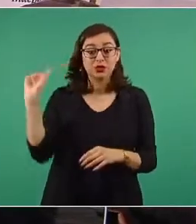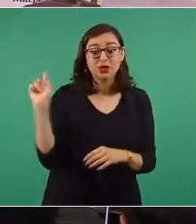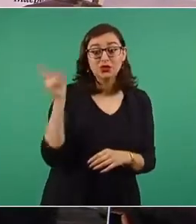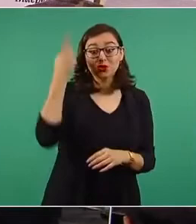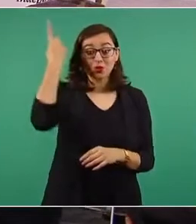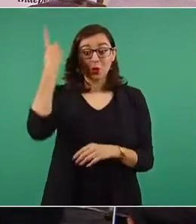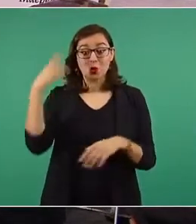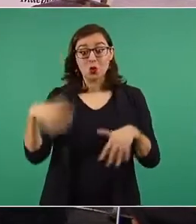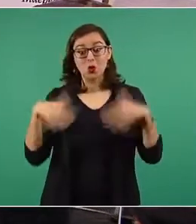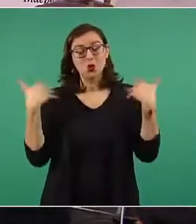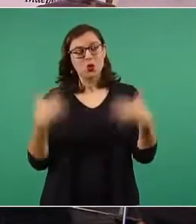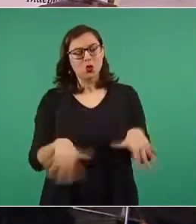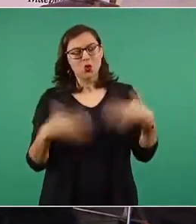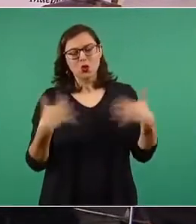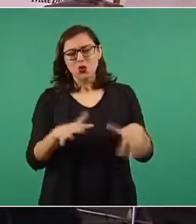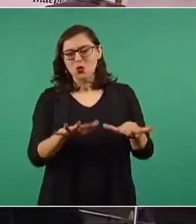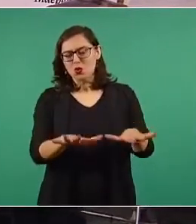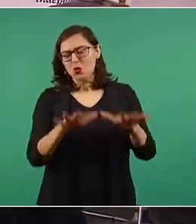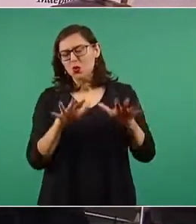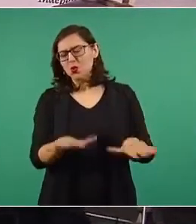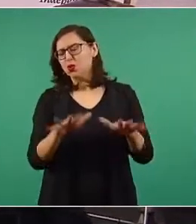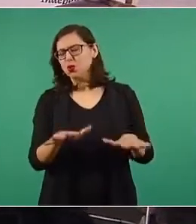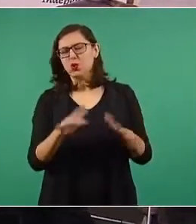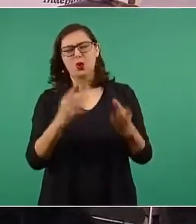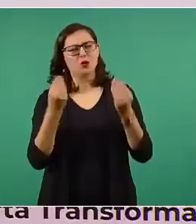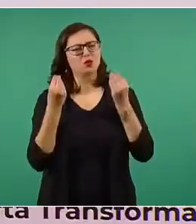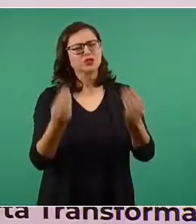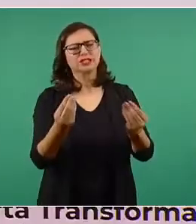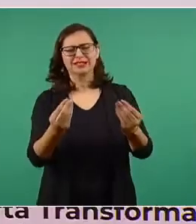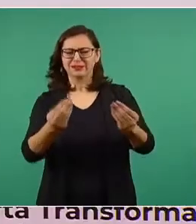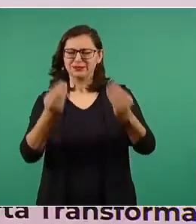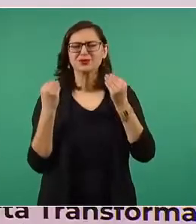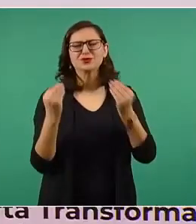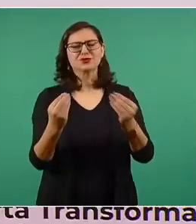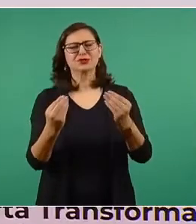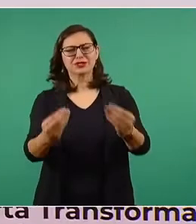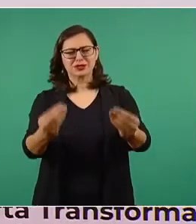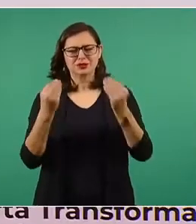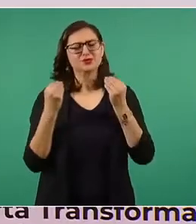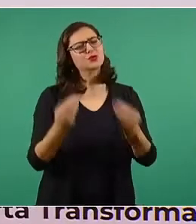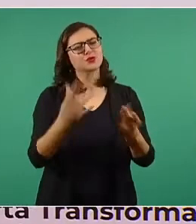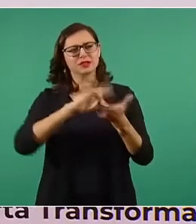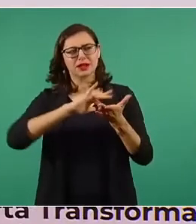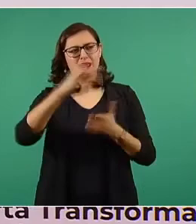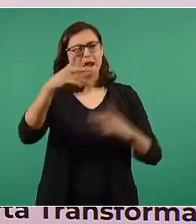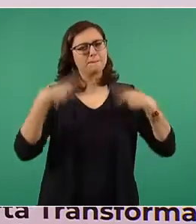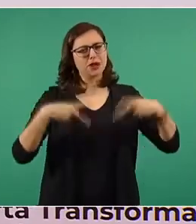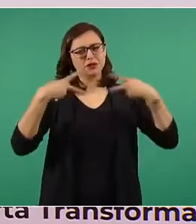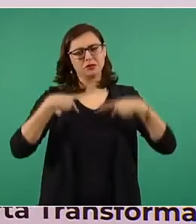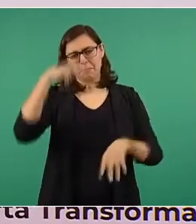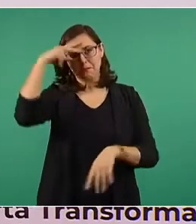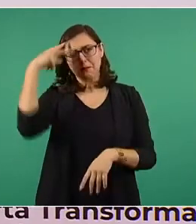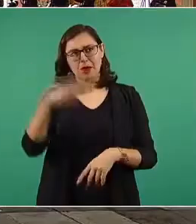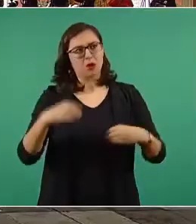Gracias, gracias, gracias, muchas gracias, paisanas y paisanos.